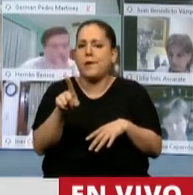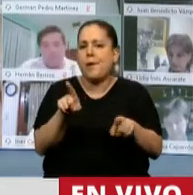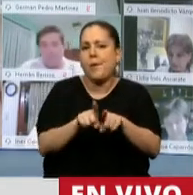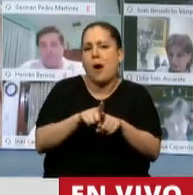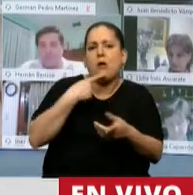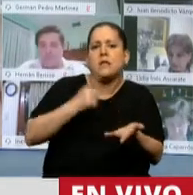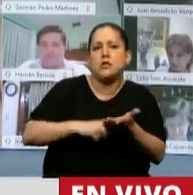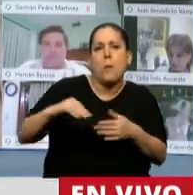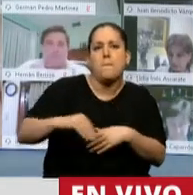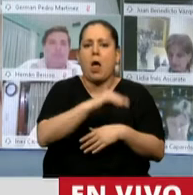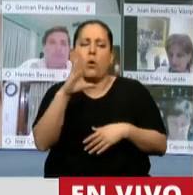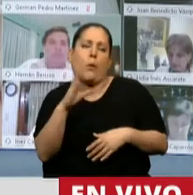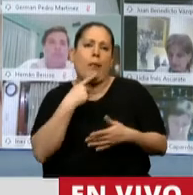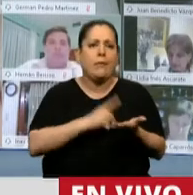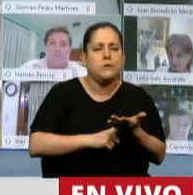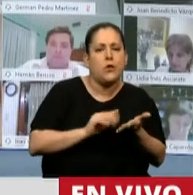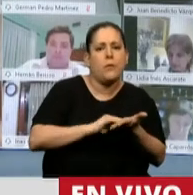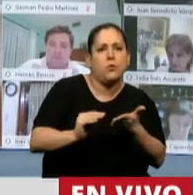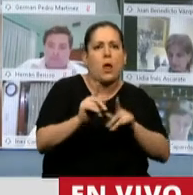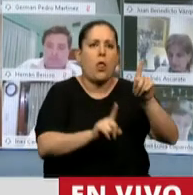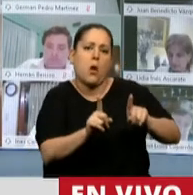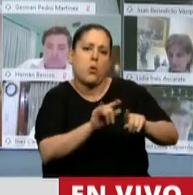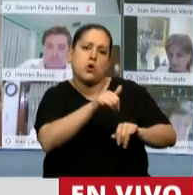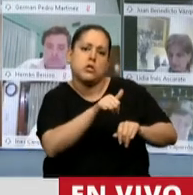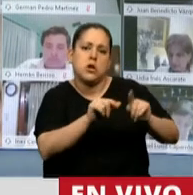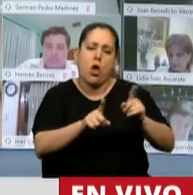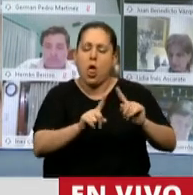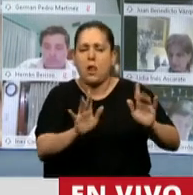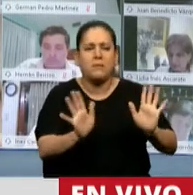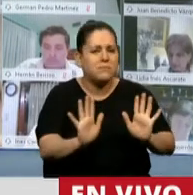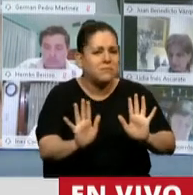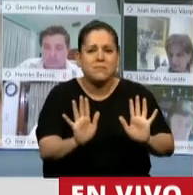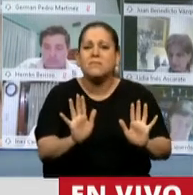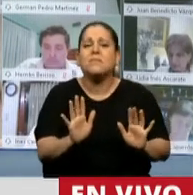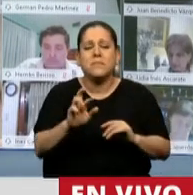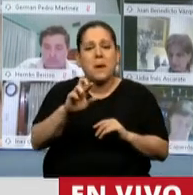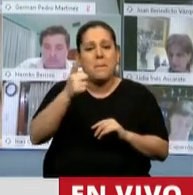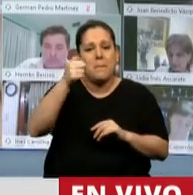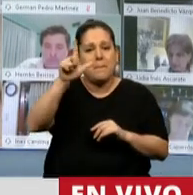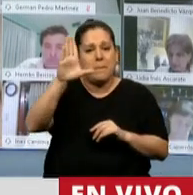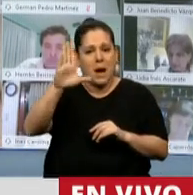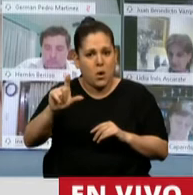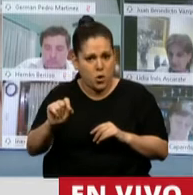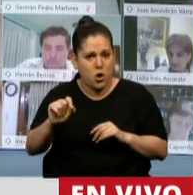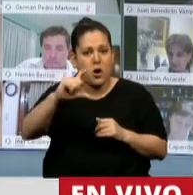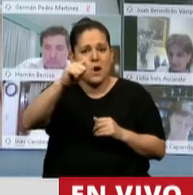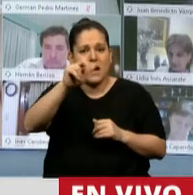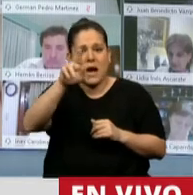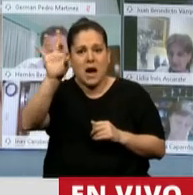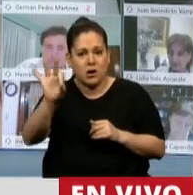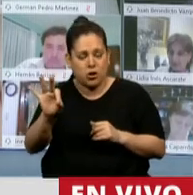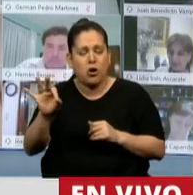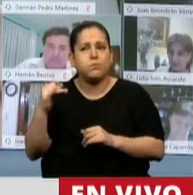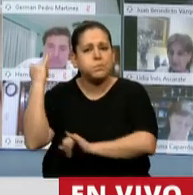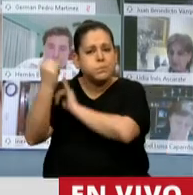madrugada de algún diputado o diputada. Lo que Pablo Carro y lo que tantos legisladores vinieron a